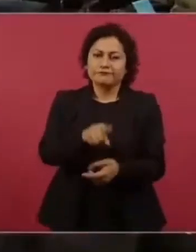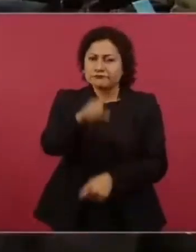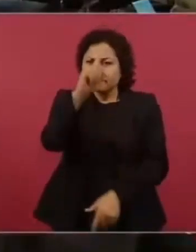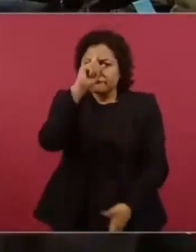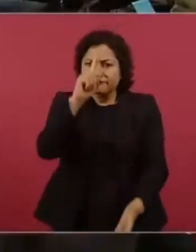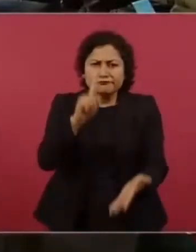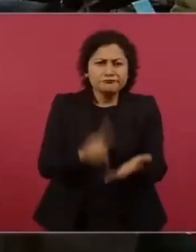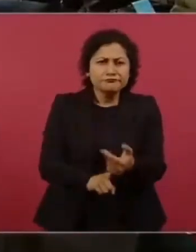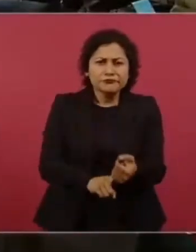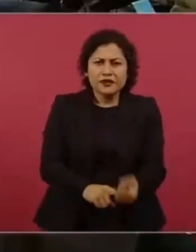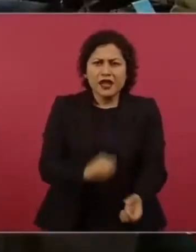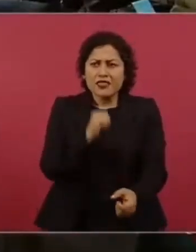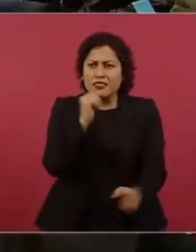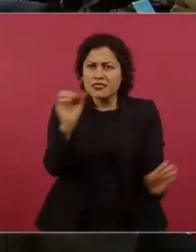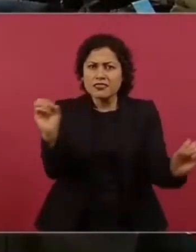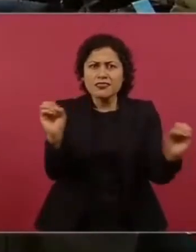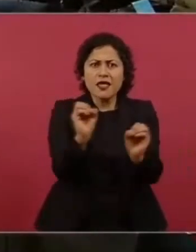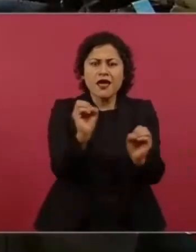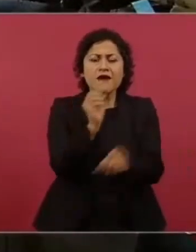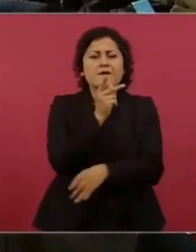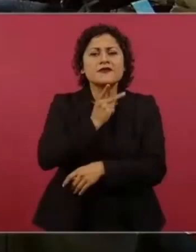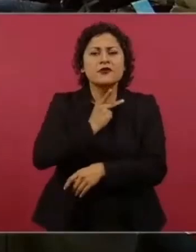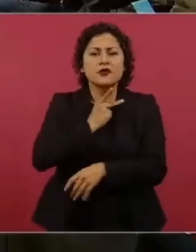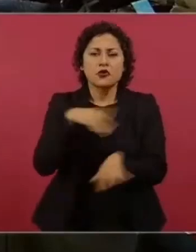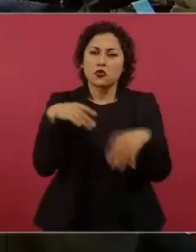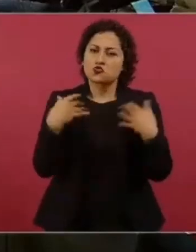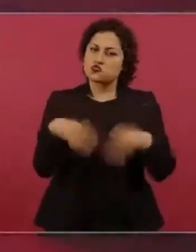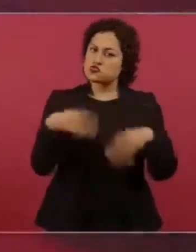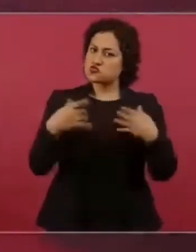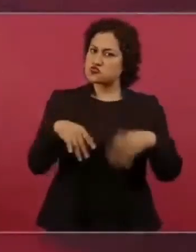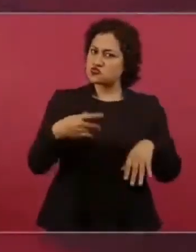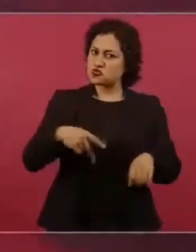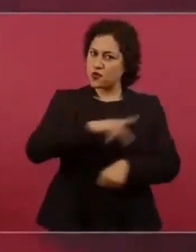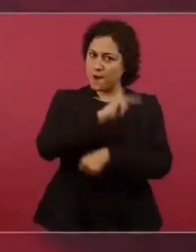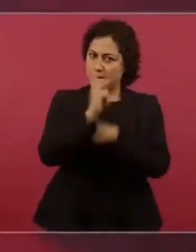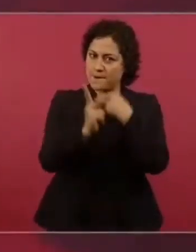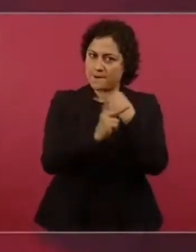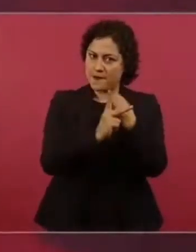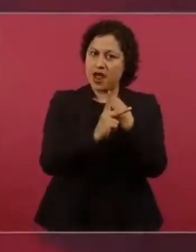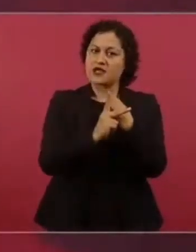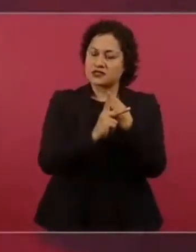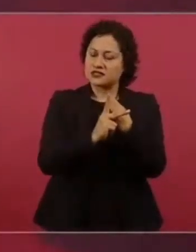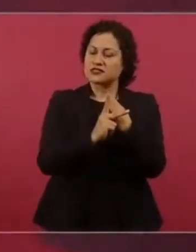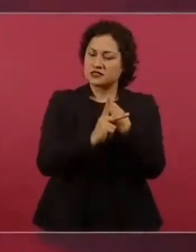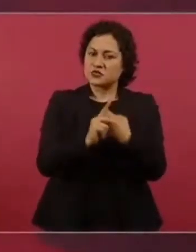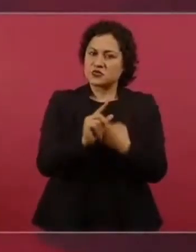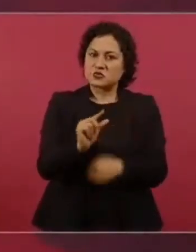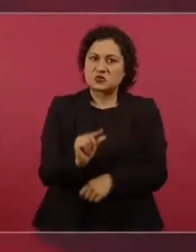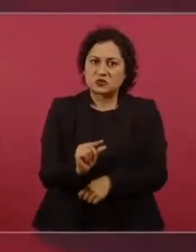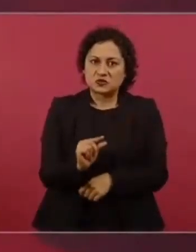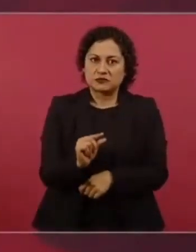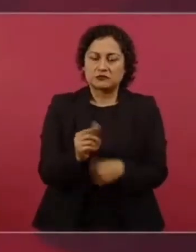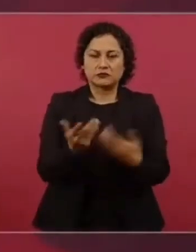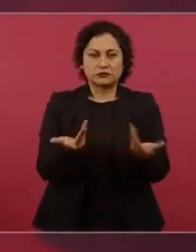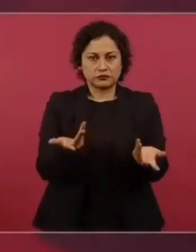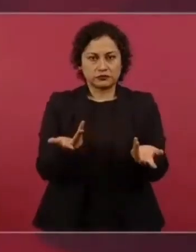porque de esta manera garantizamos nuestro consumo interno